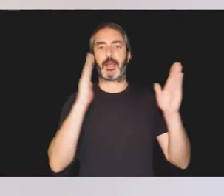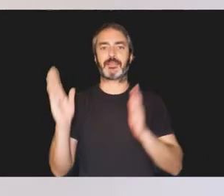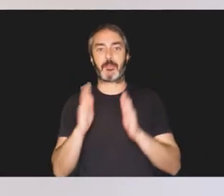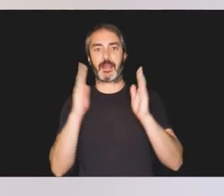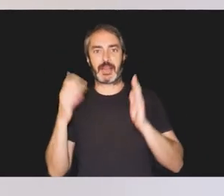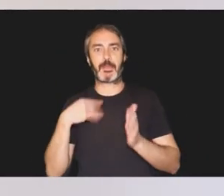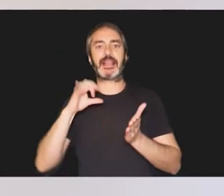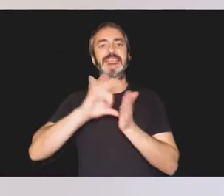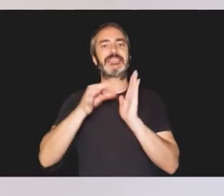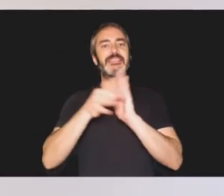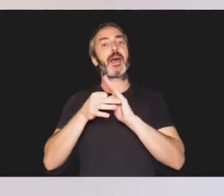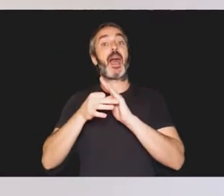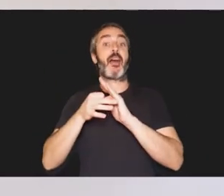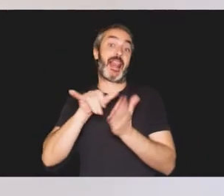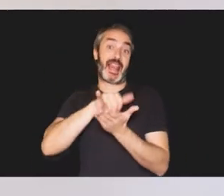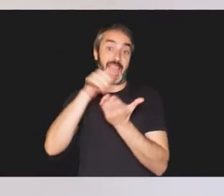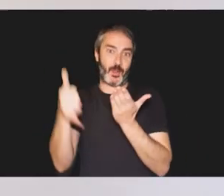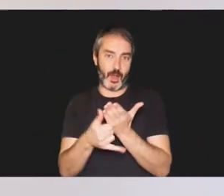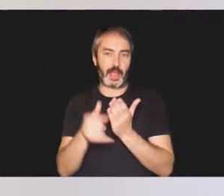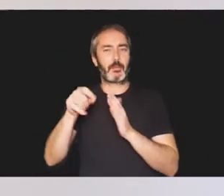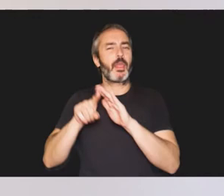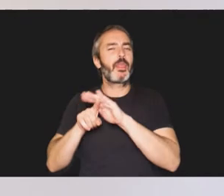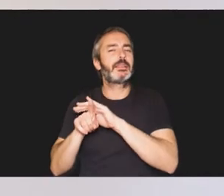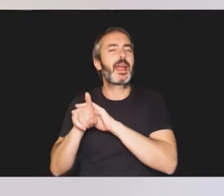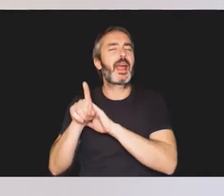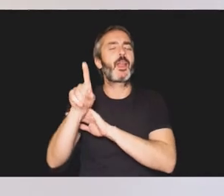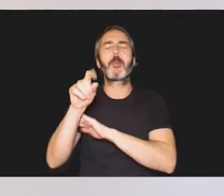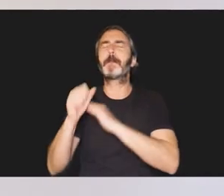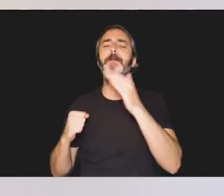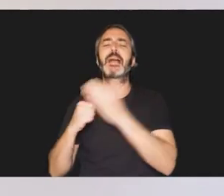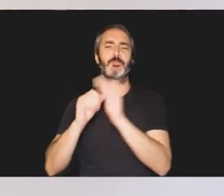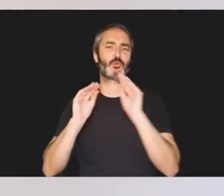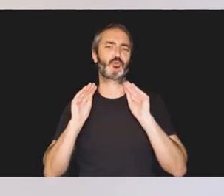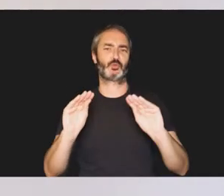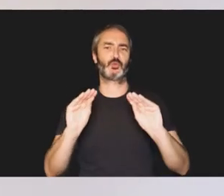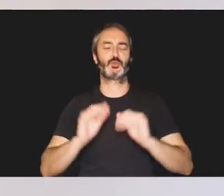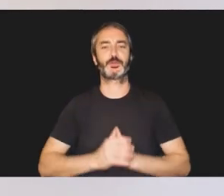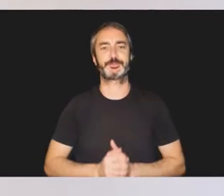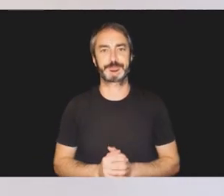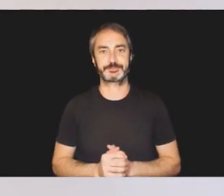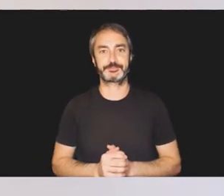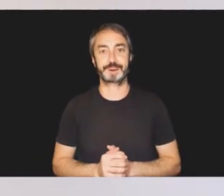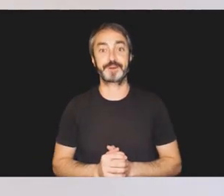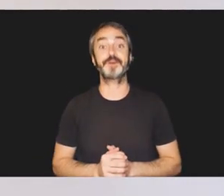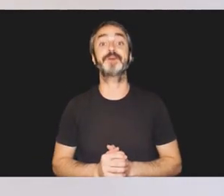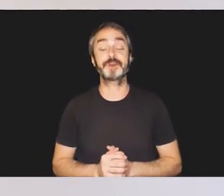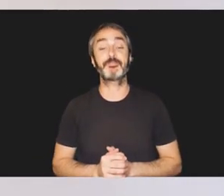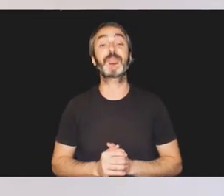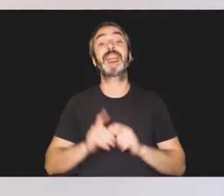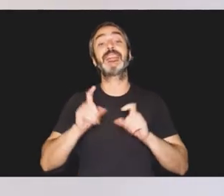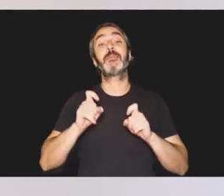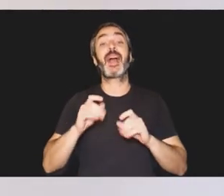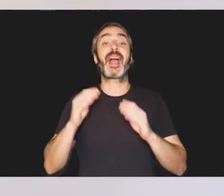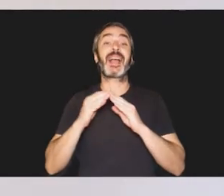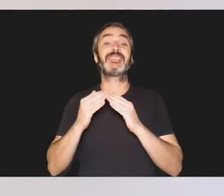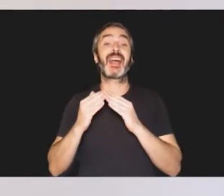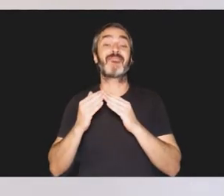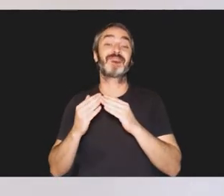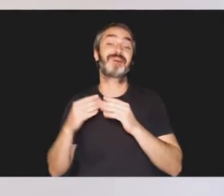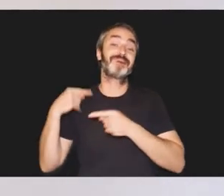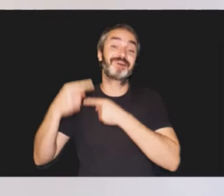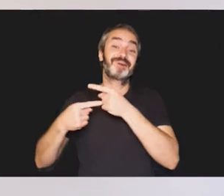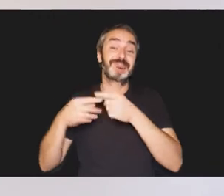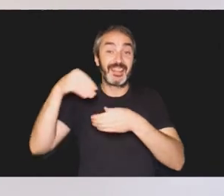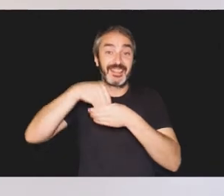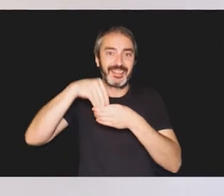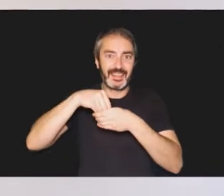consolide un sistema de lenguaje y desarrolle su máximo potencial. Por la parte de las rutinas del hogar, la mediación